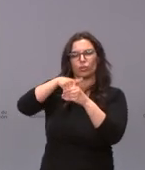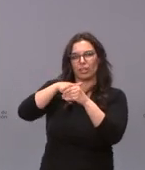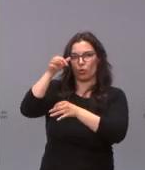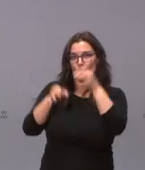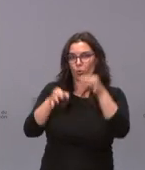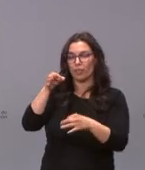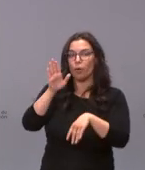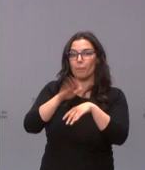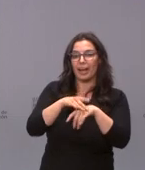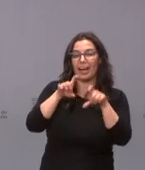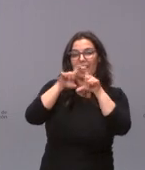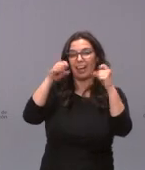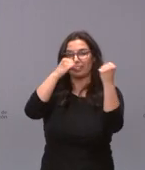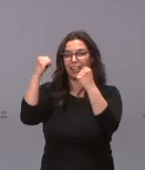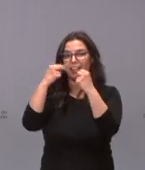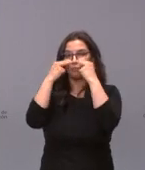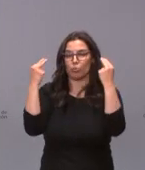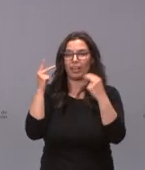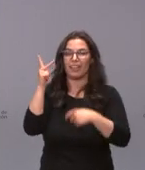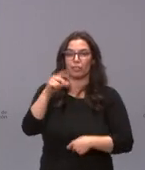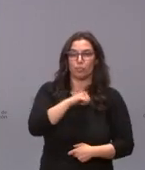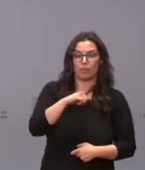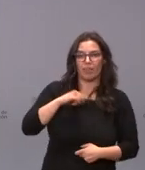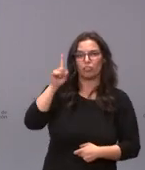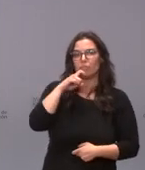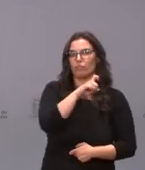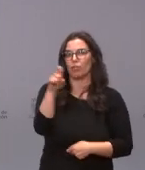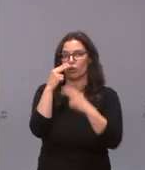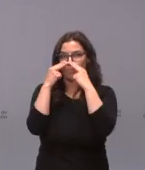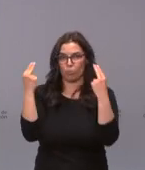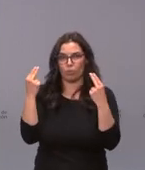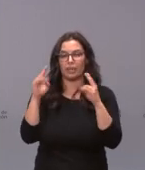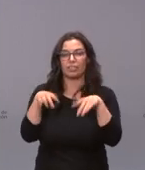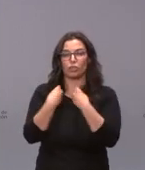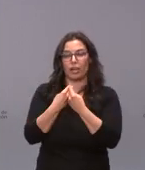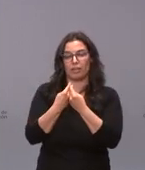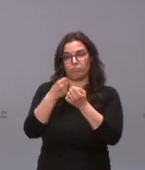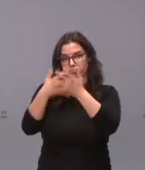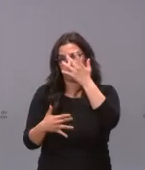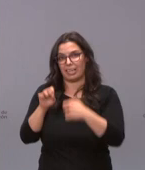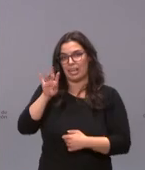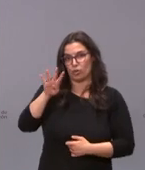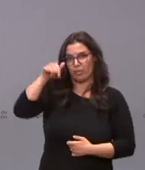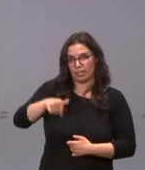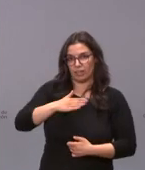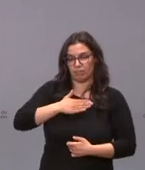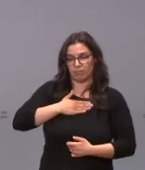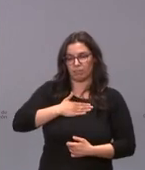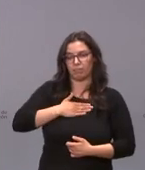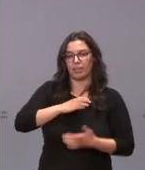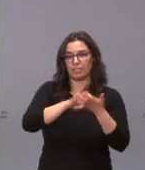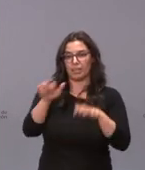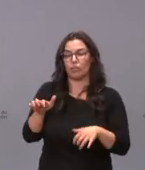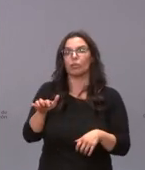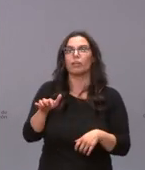ocasión para todos los entes públicos de derecho privado y fundaciones públicas que alcanzan a total de 14 en nuestra comunidad autónoma y que